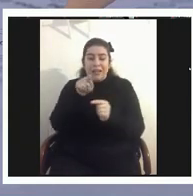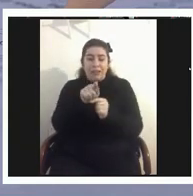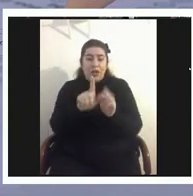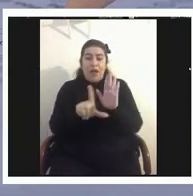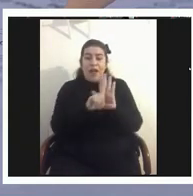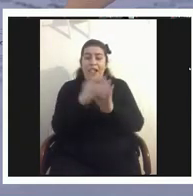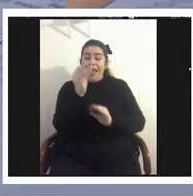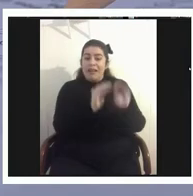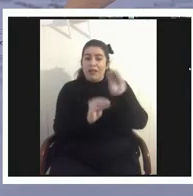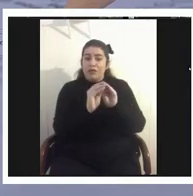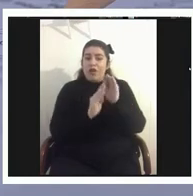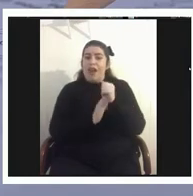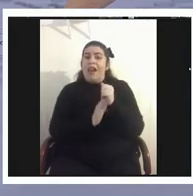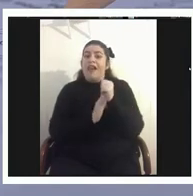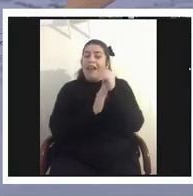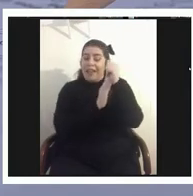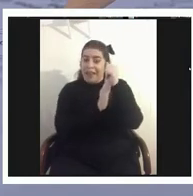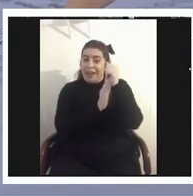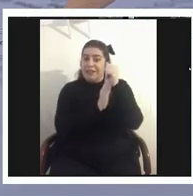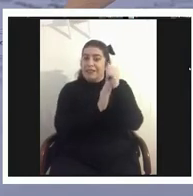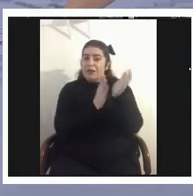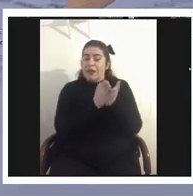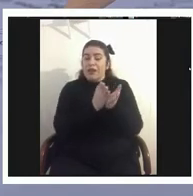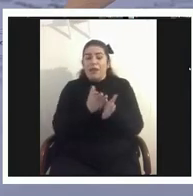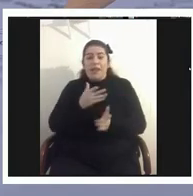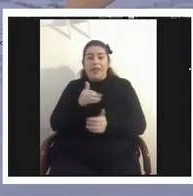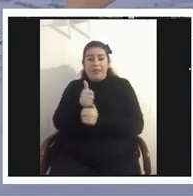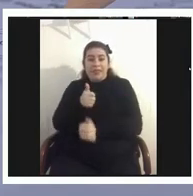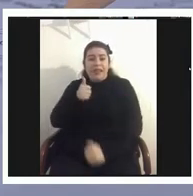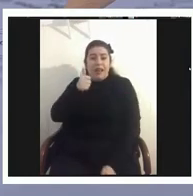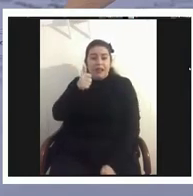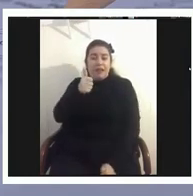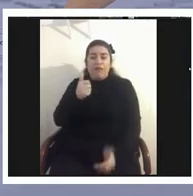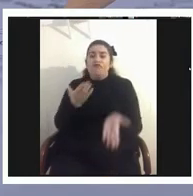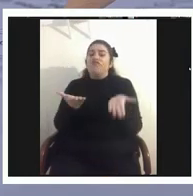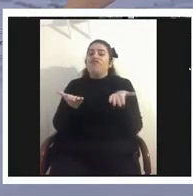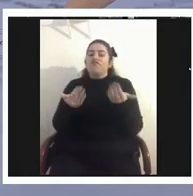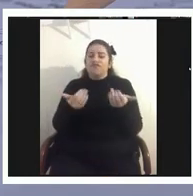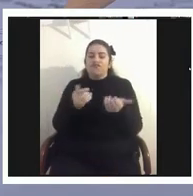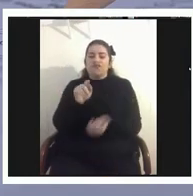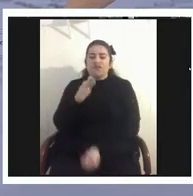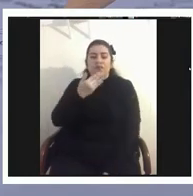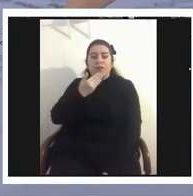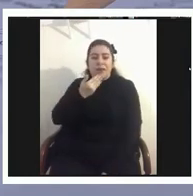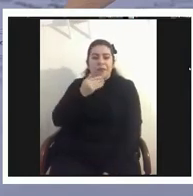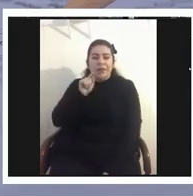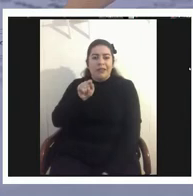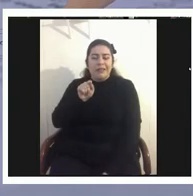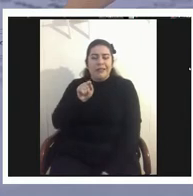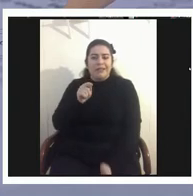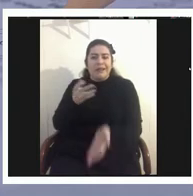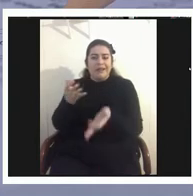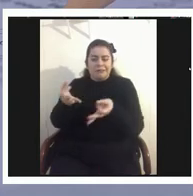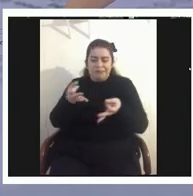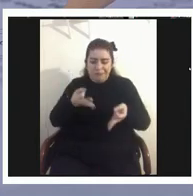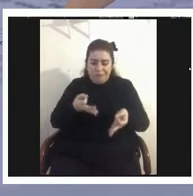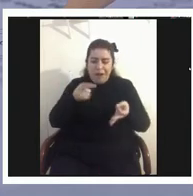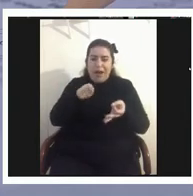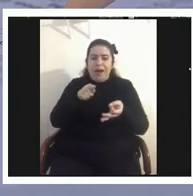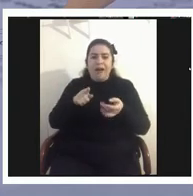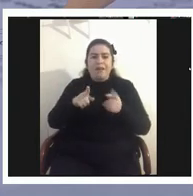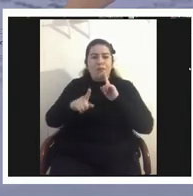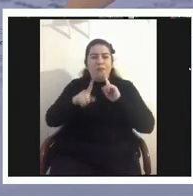los directivos necesitan tener estos resultados de las evaluaciones para poder